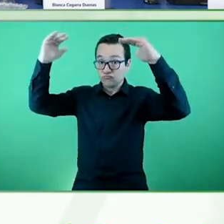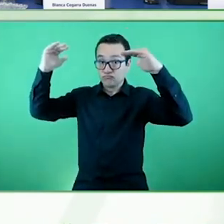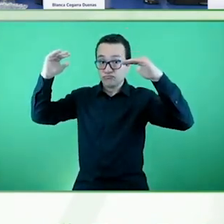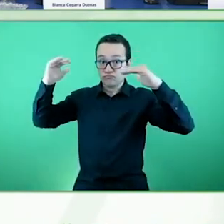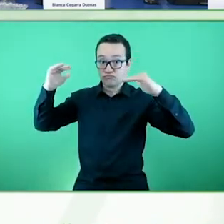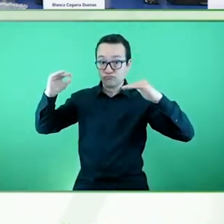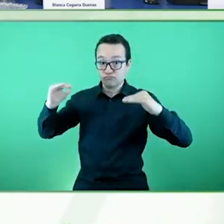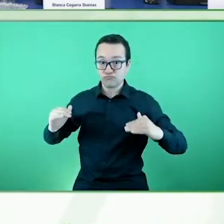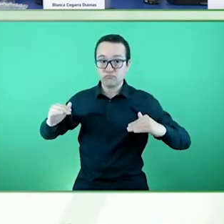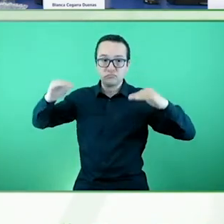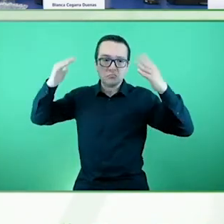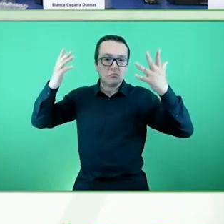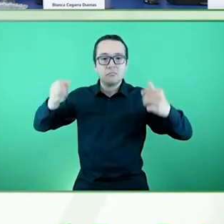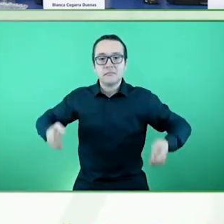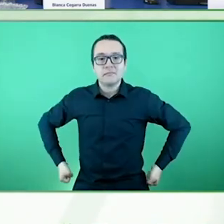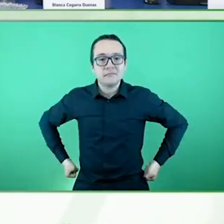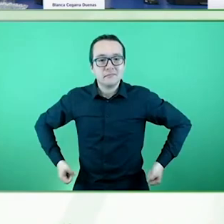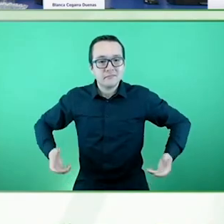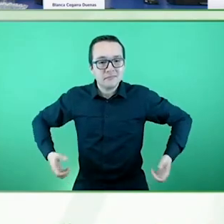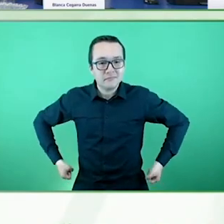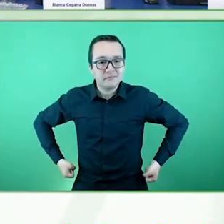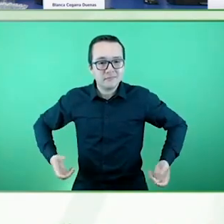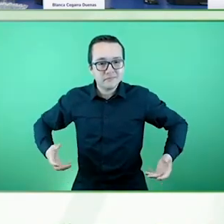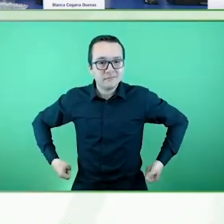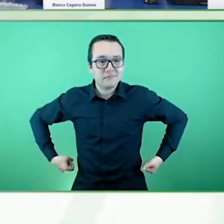o una silla de ruedas eléctrica.